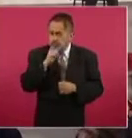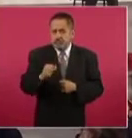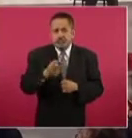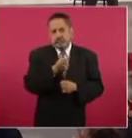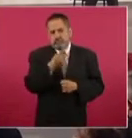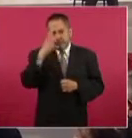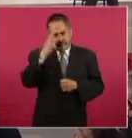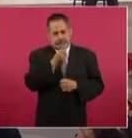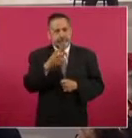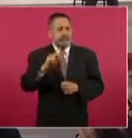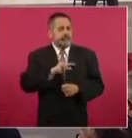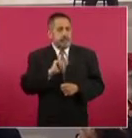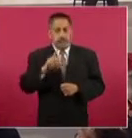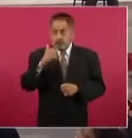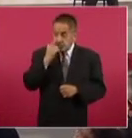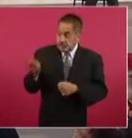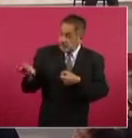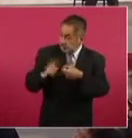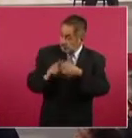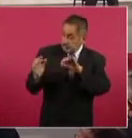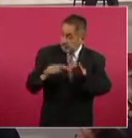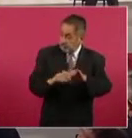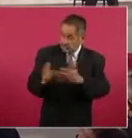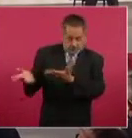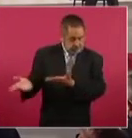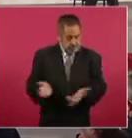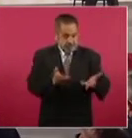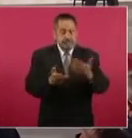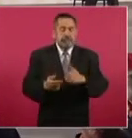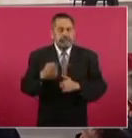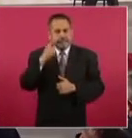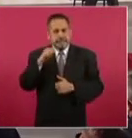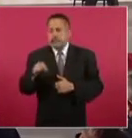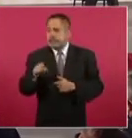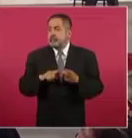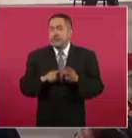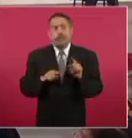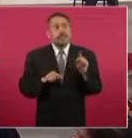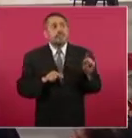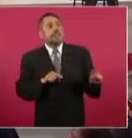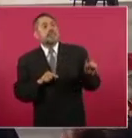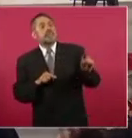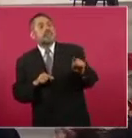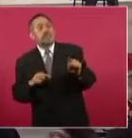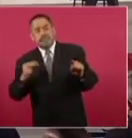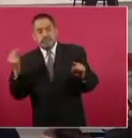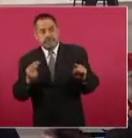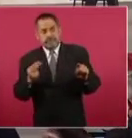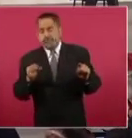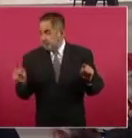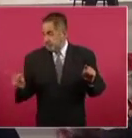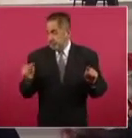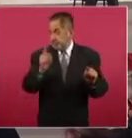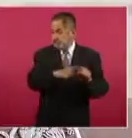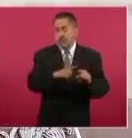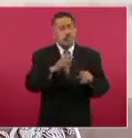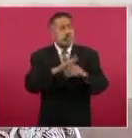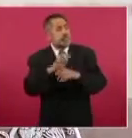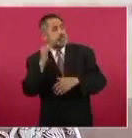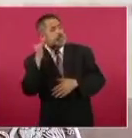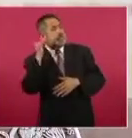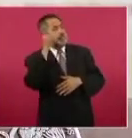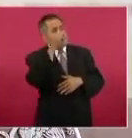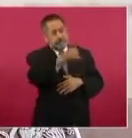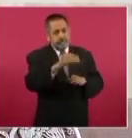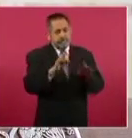decidan prestar sus servicios, su conocimiento, ahí en donde más son necesarios, en zonas remotas, en